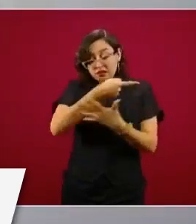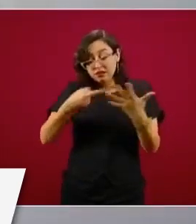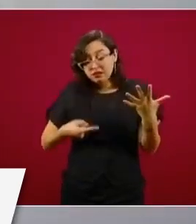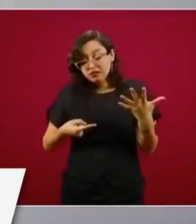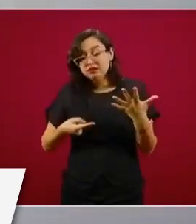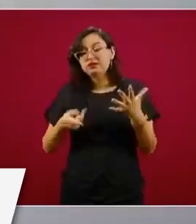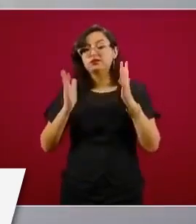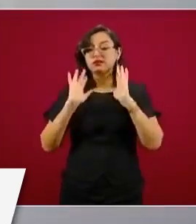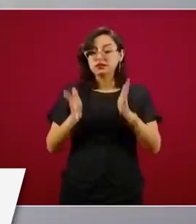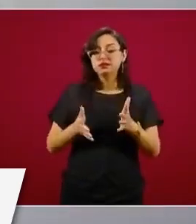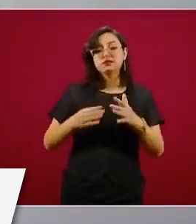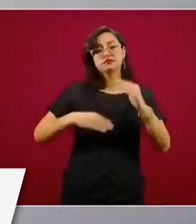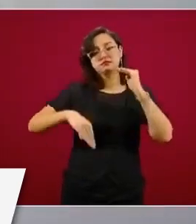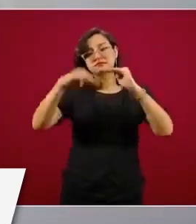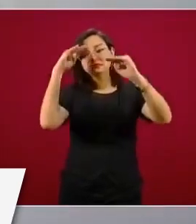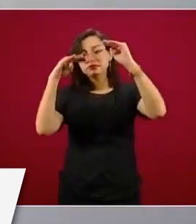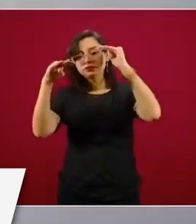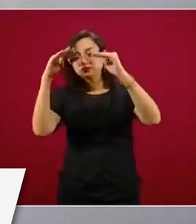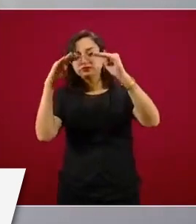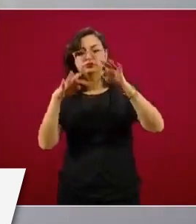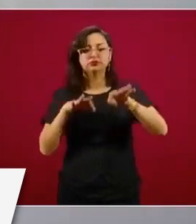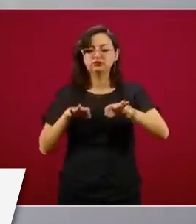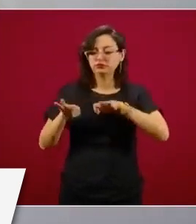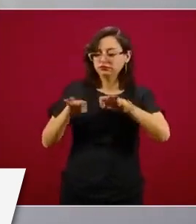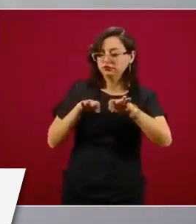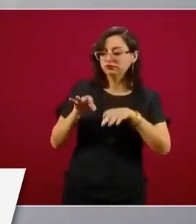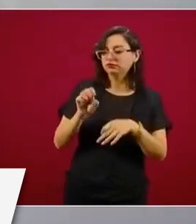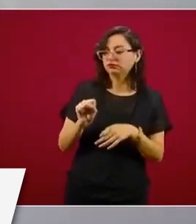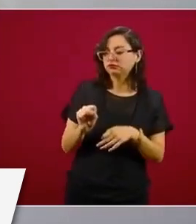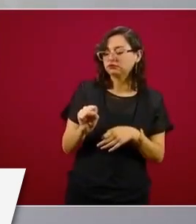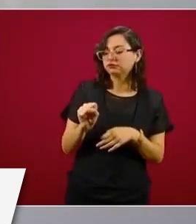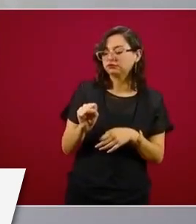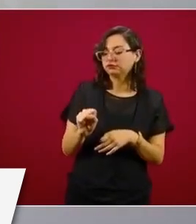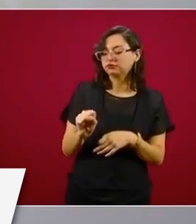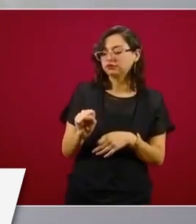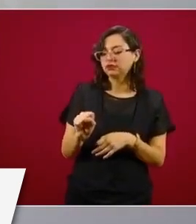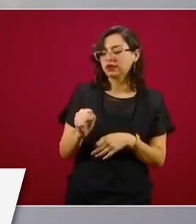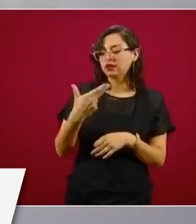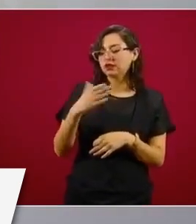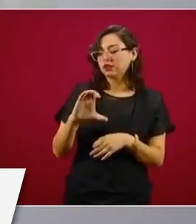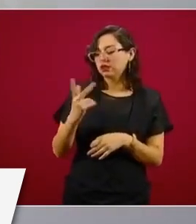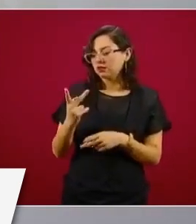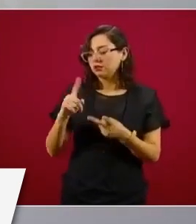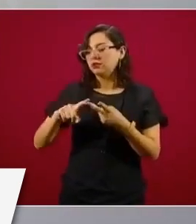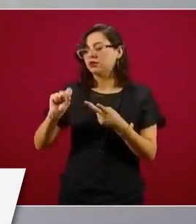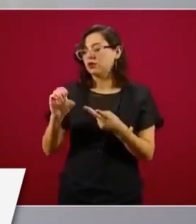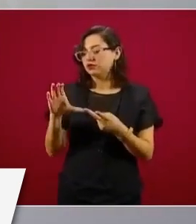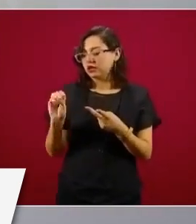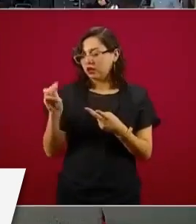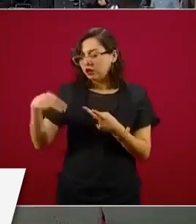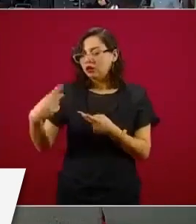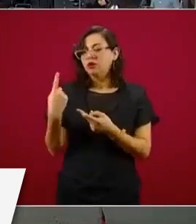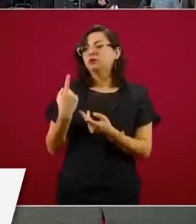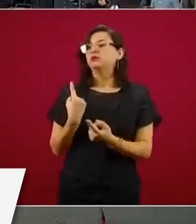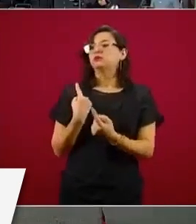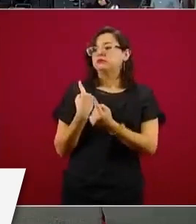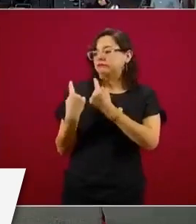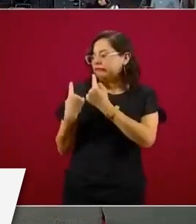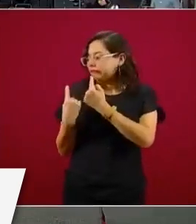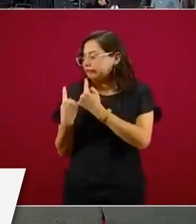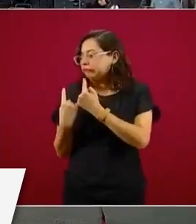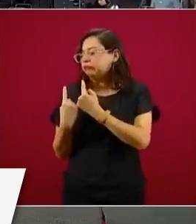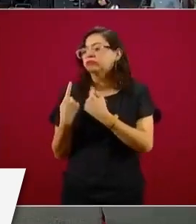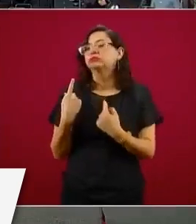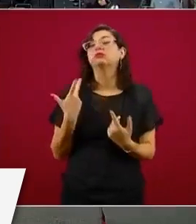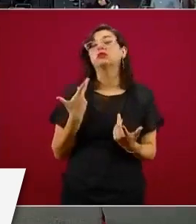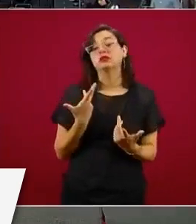trabajando en esto, economía, hacienda, hay comunicación con las